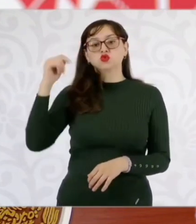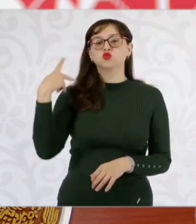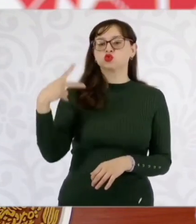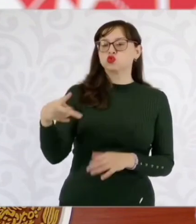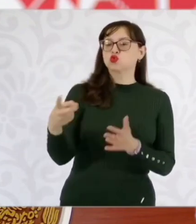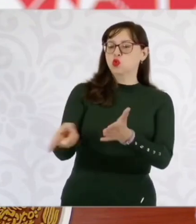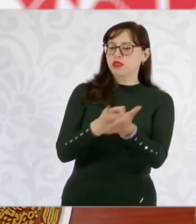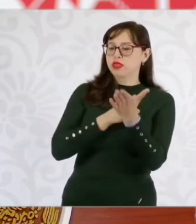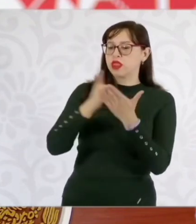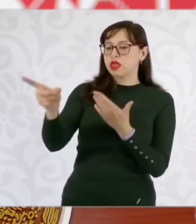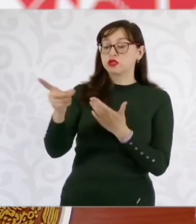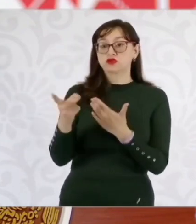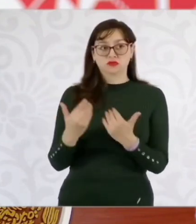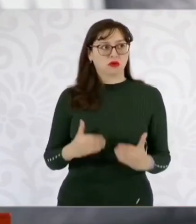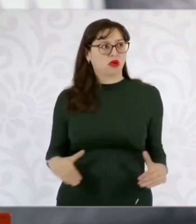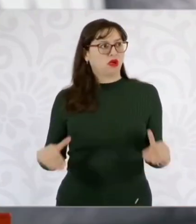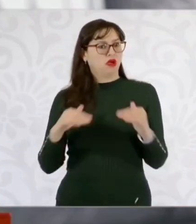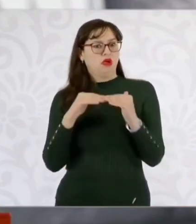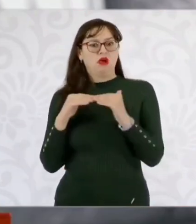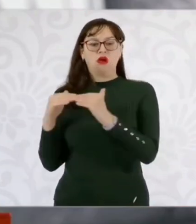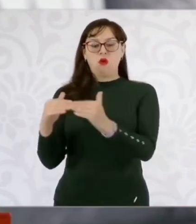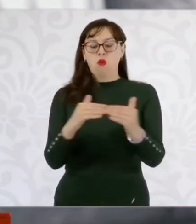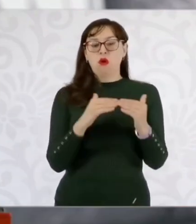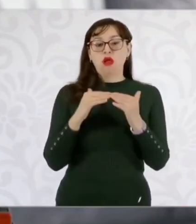de igualdad sustantiva entre hombres y mujeres.